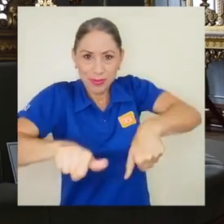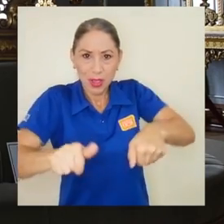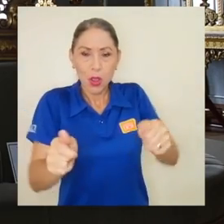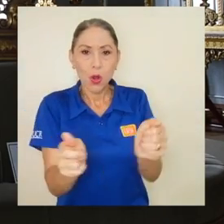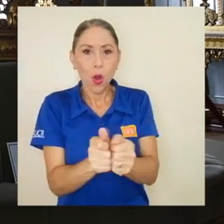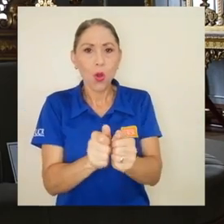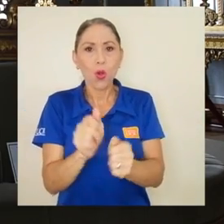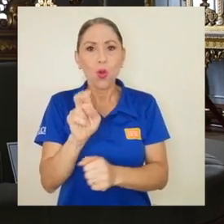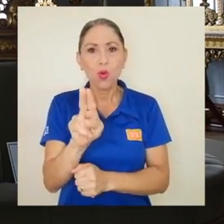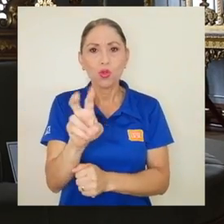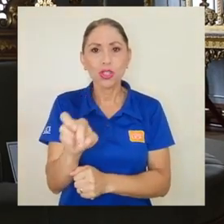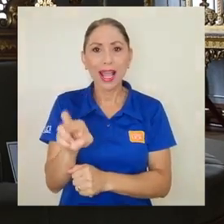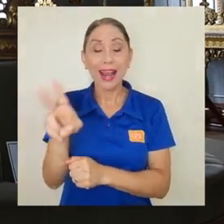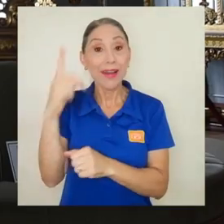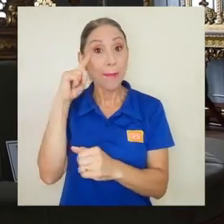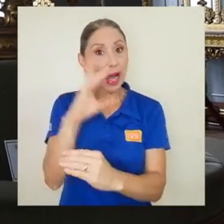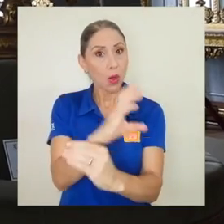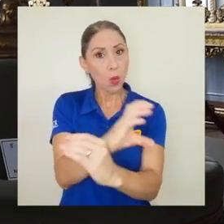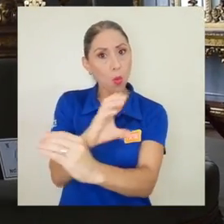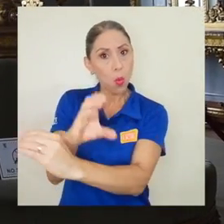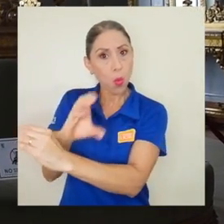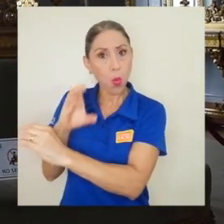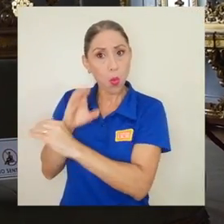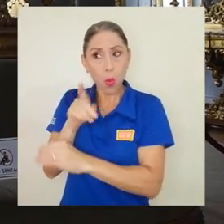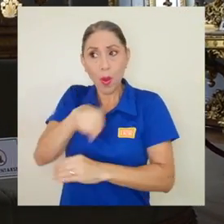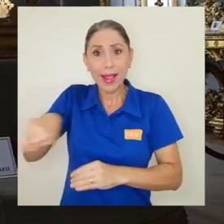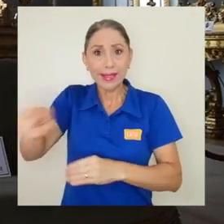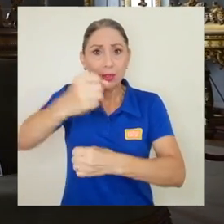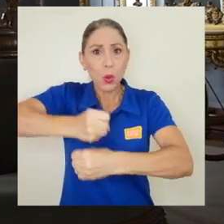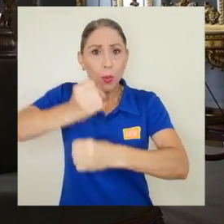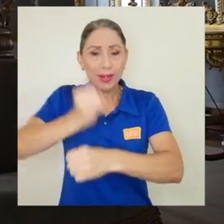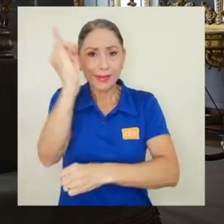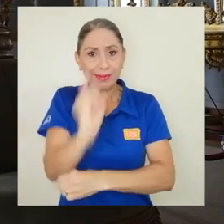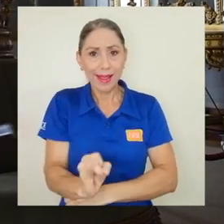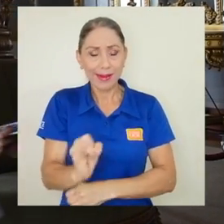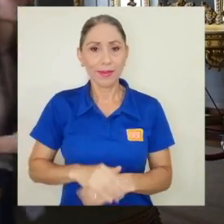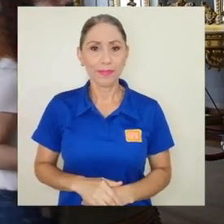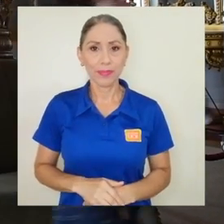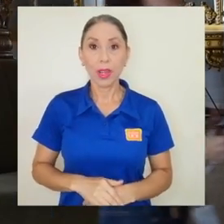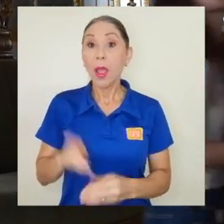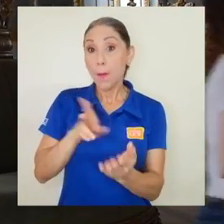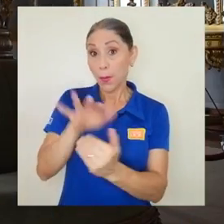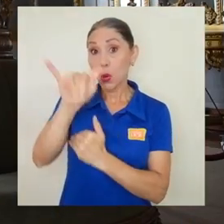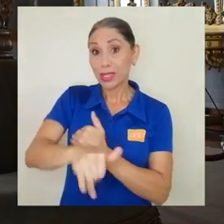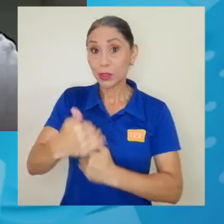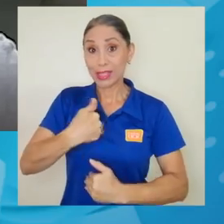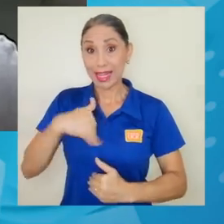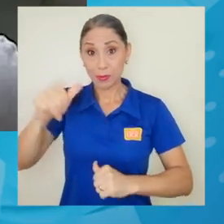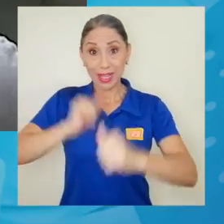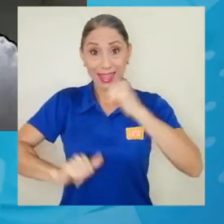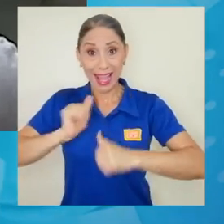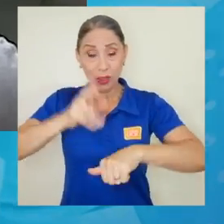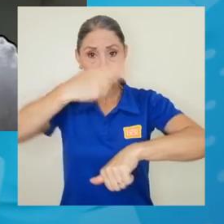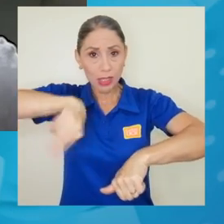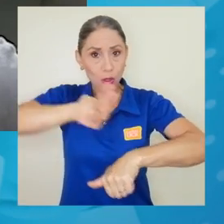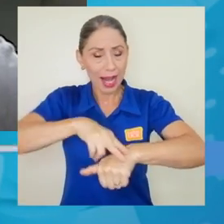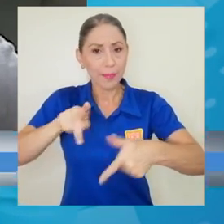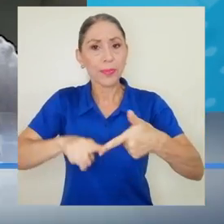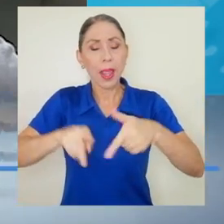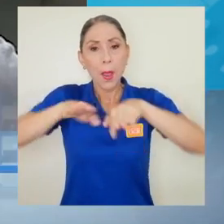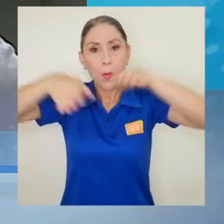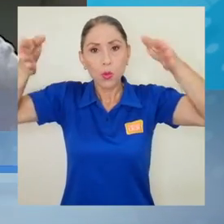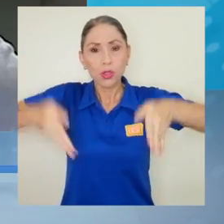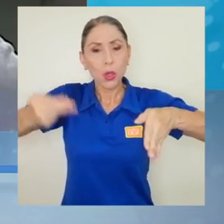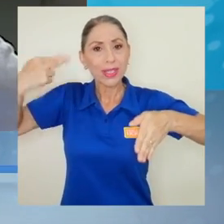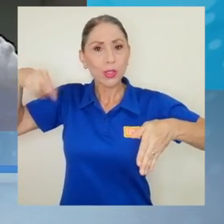en términos de sostenibilidad de las obras pictóricas. Son proyectos que tenemos en el Teatro Nacional, en el Museo Histórico